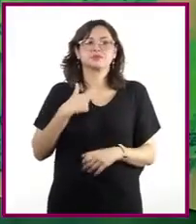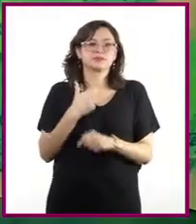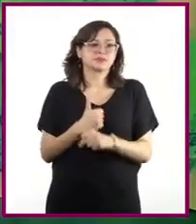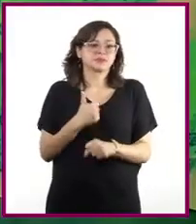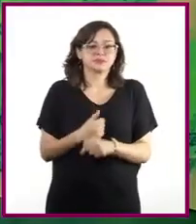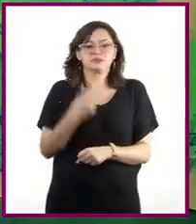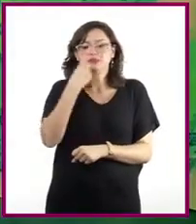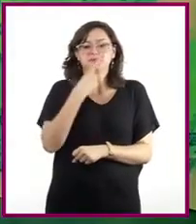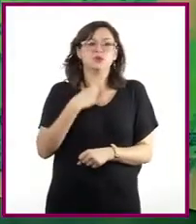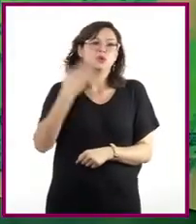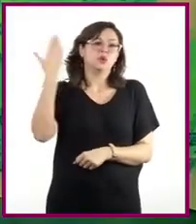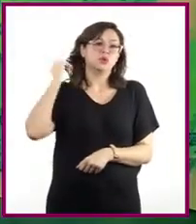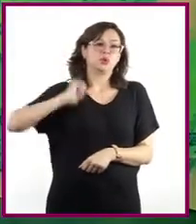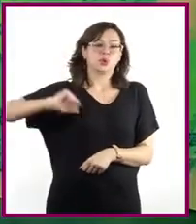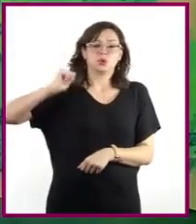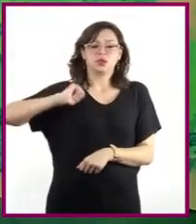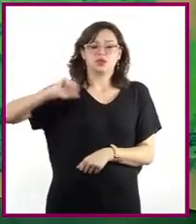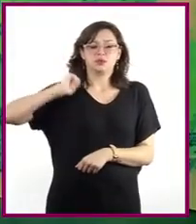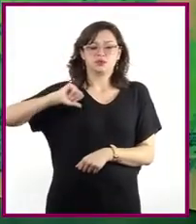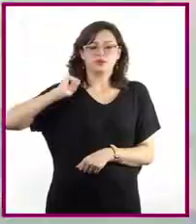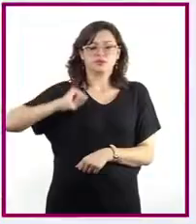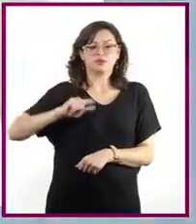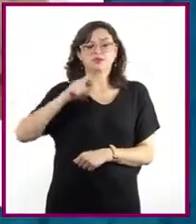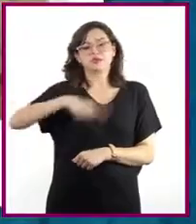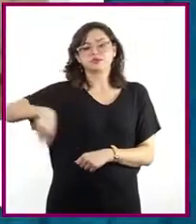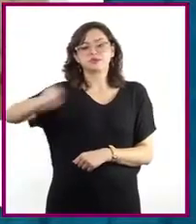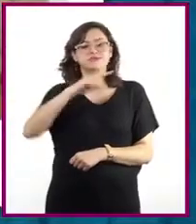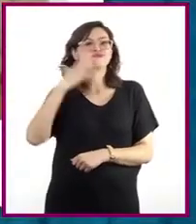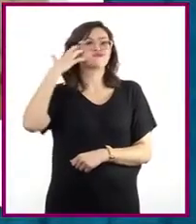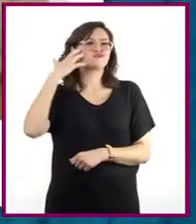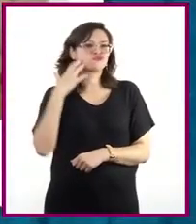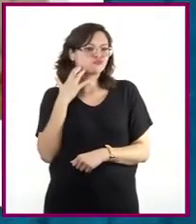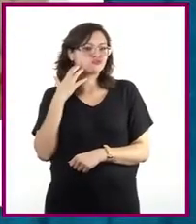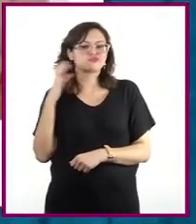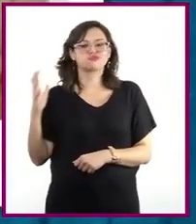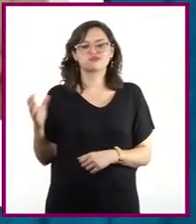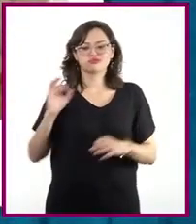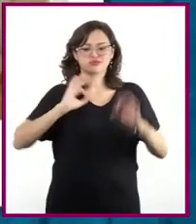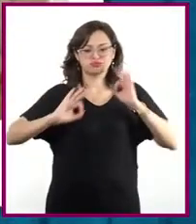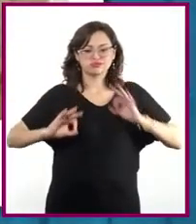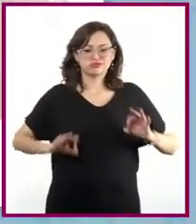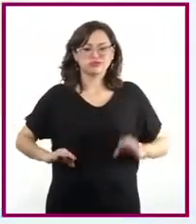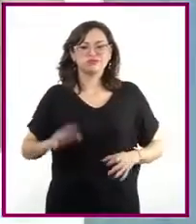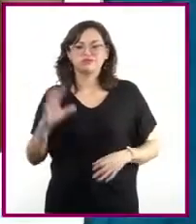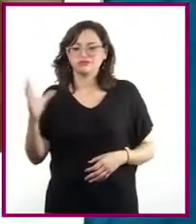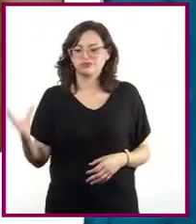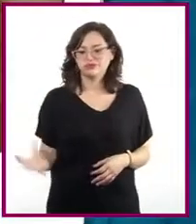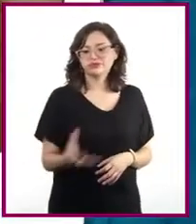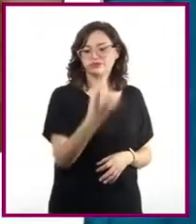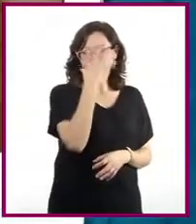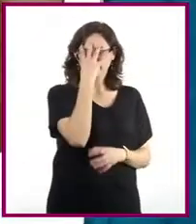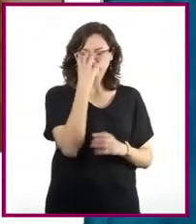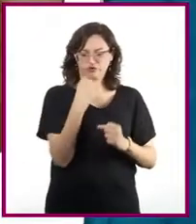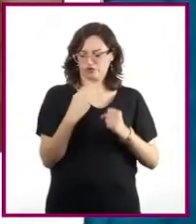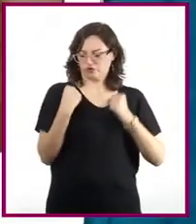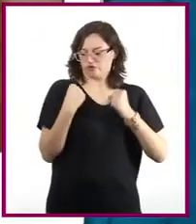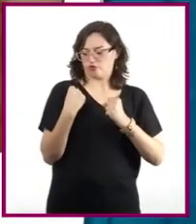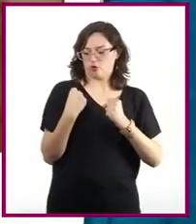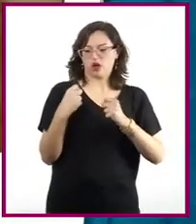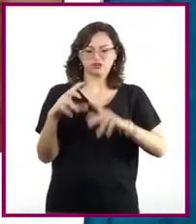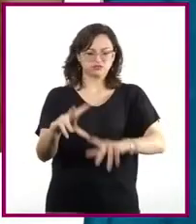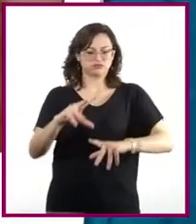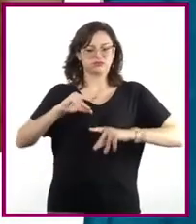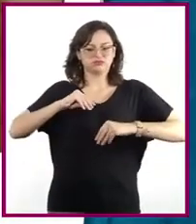contó que en la época prehispánica los guerreros jaguares a través de sus máscaras adquirían el poder y las características de los